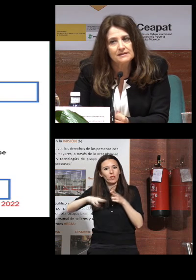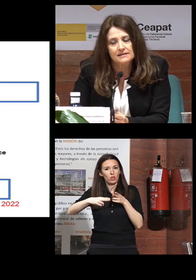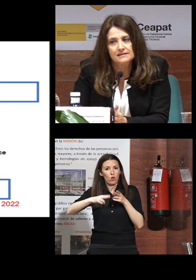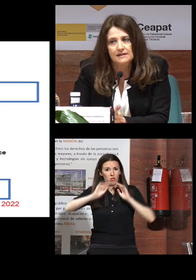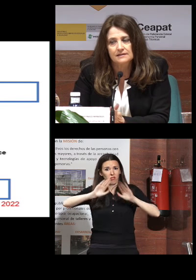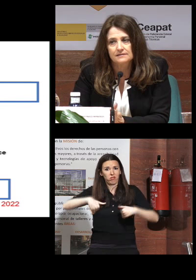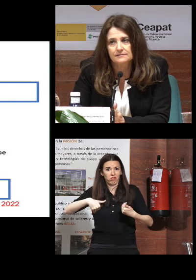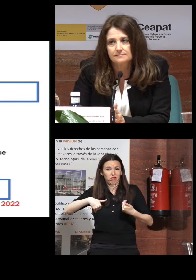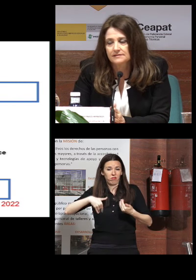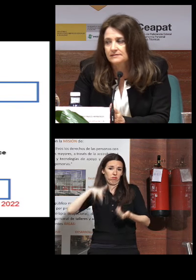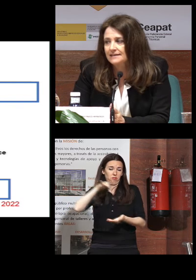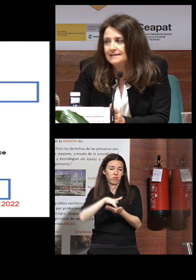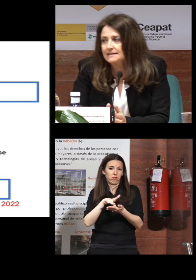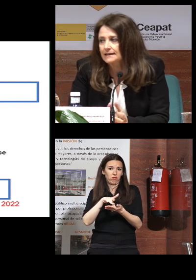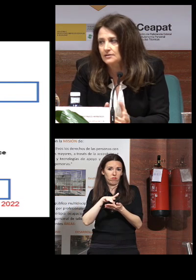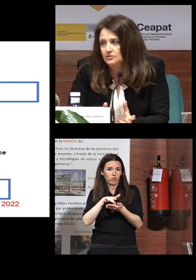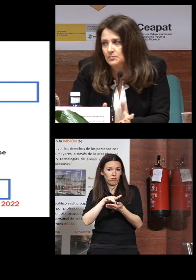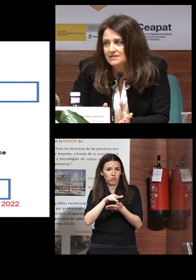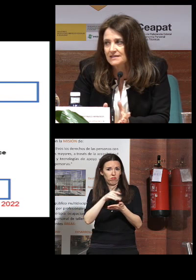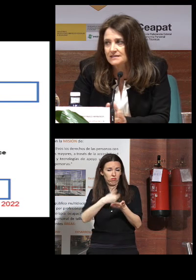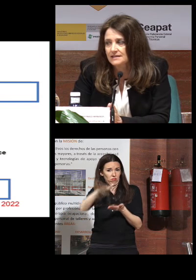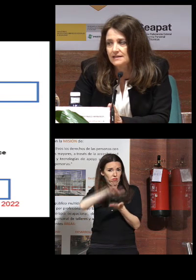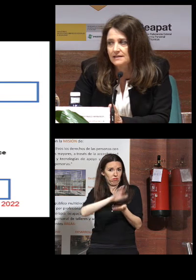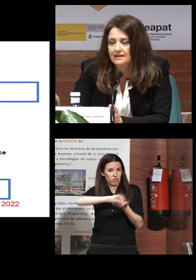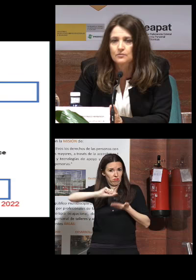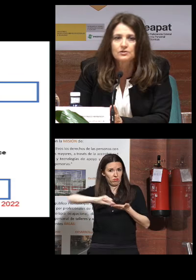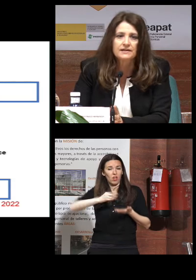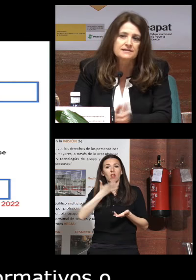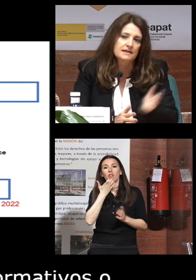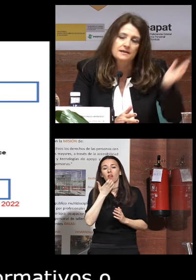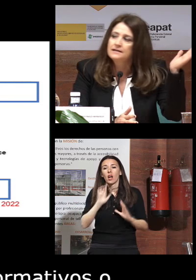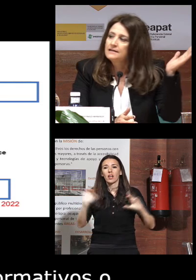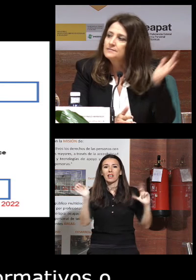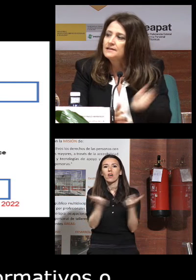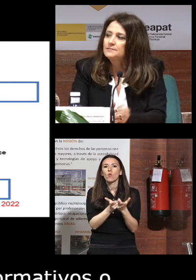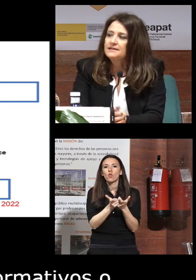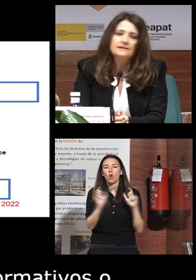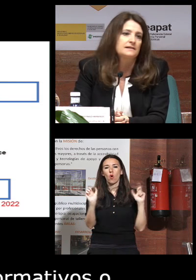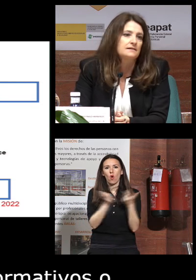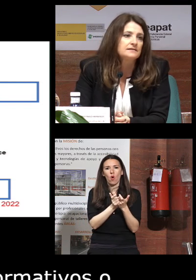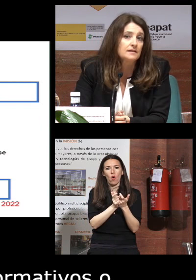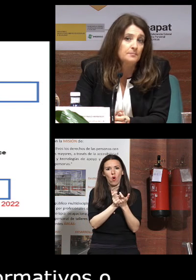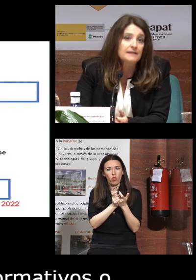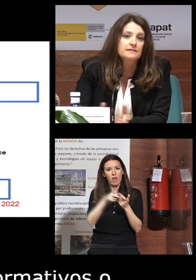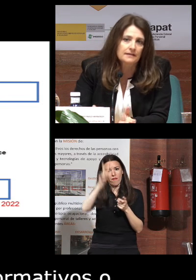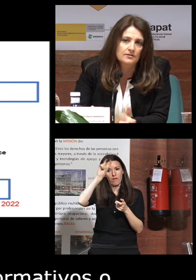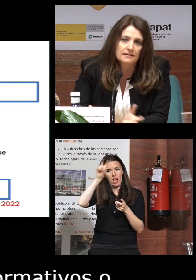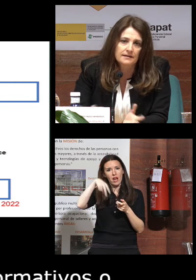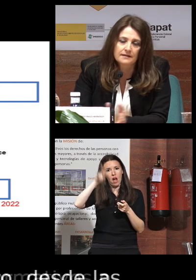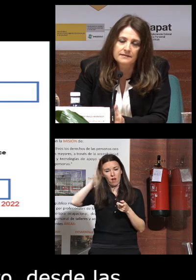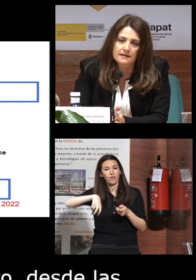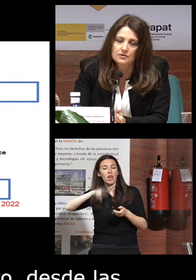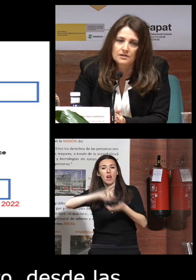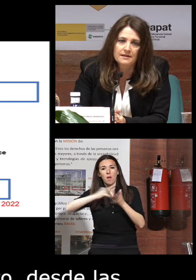últimamente se han se han escrito pues desde las reuniones de de Viena el plan internacional